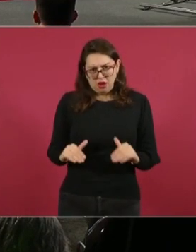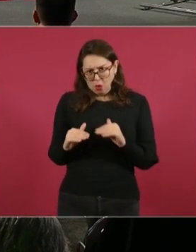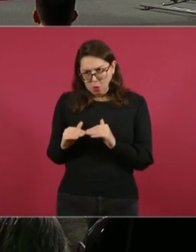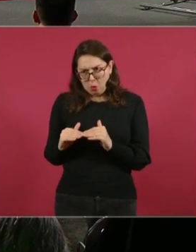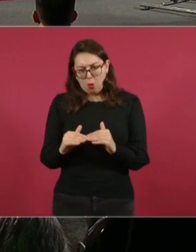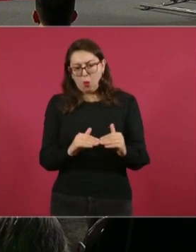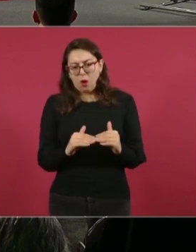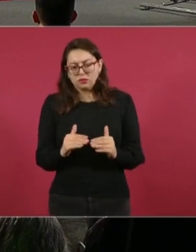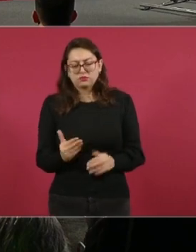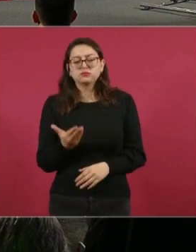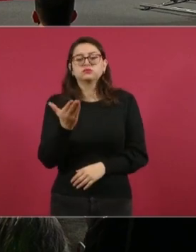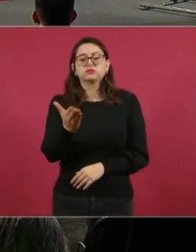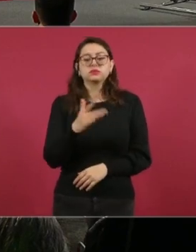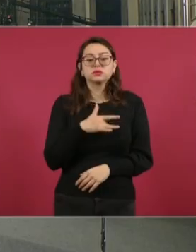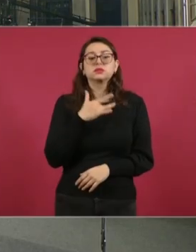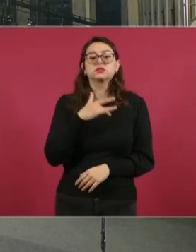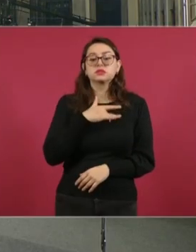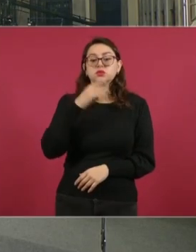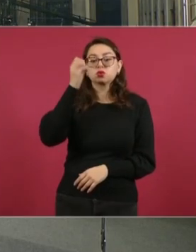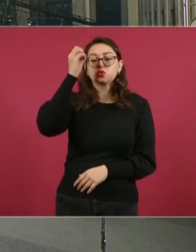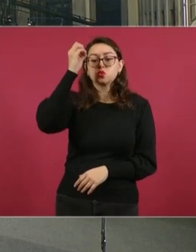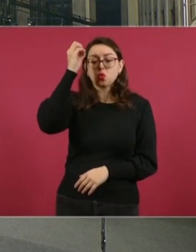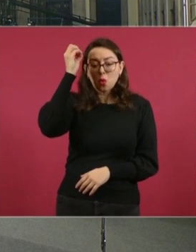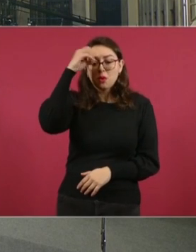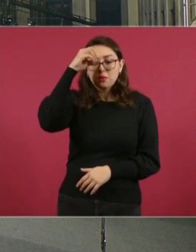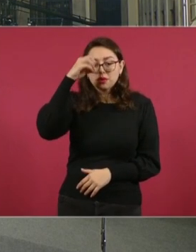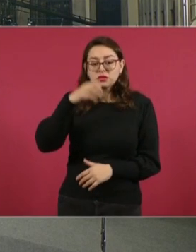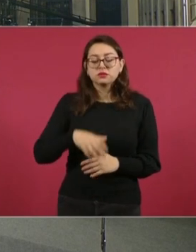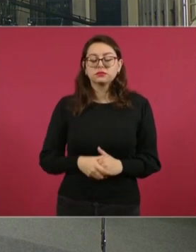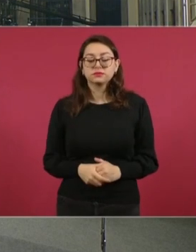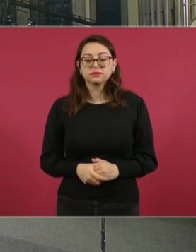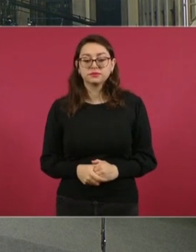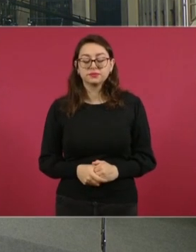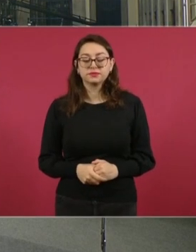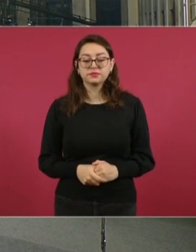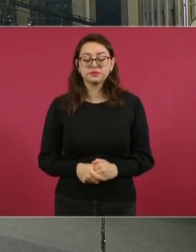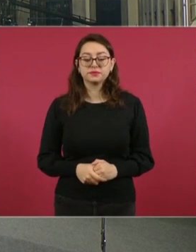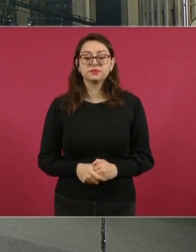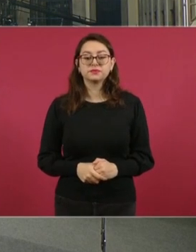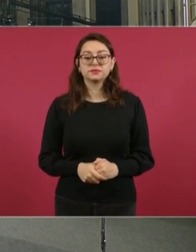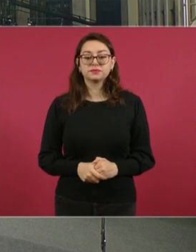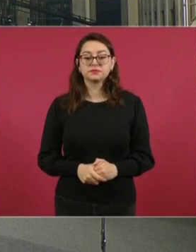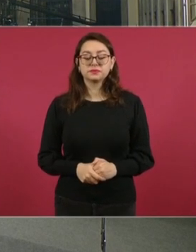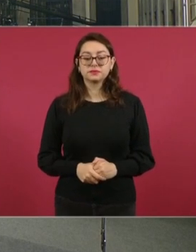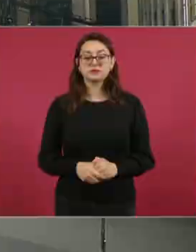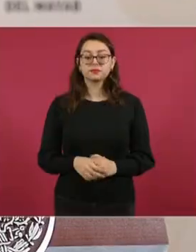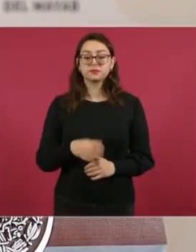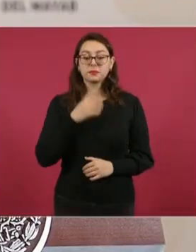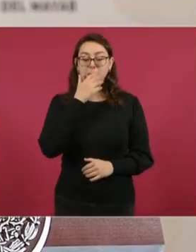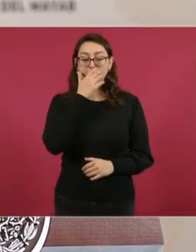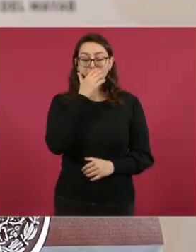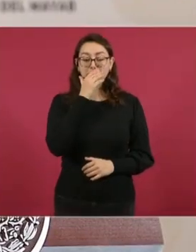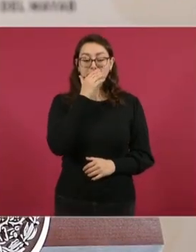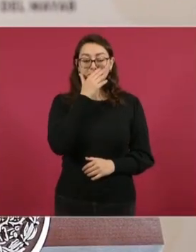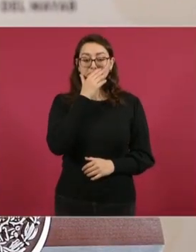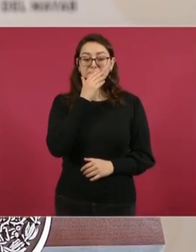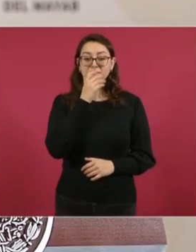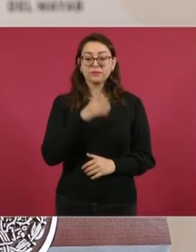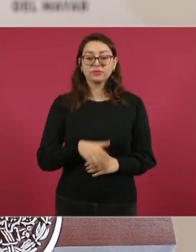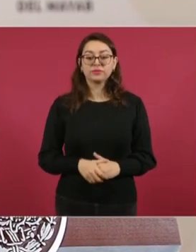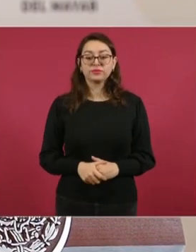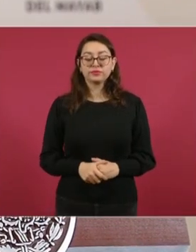respecto, señor presidente. Sí, yo lo que planteo es que en este caso se termine